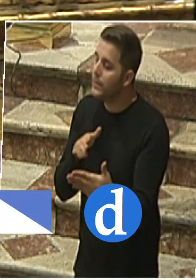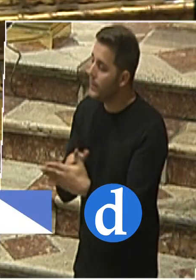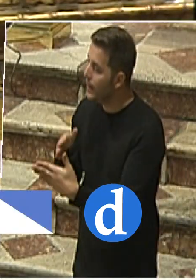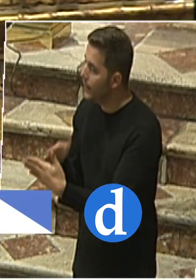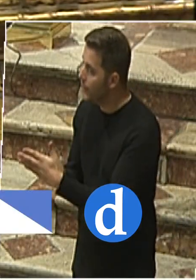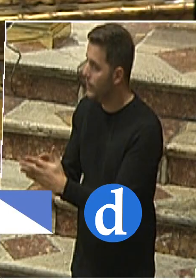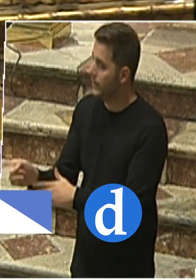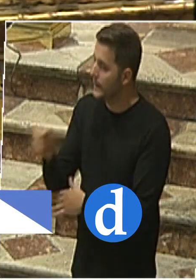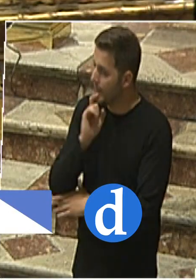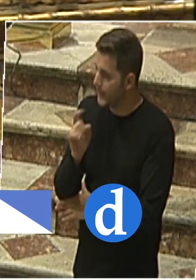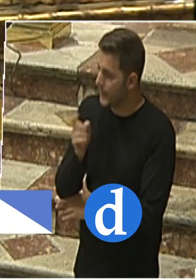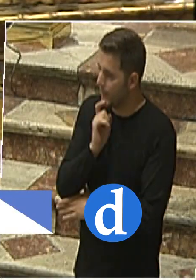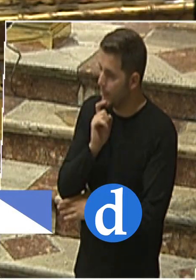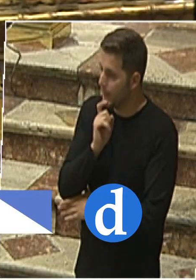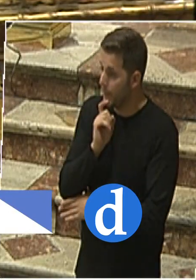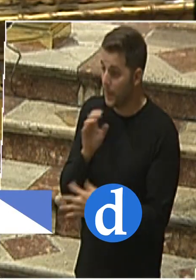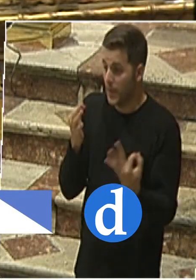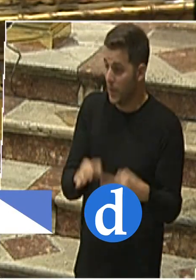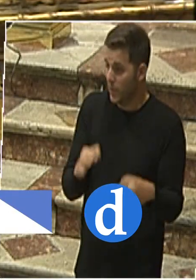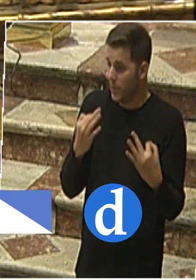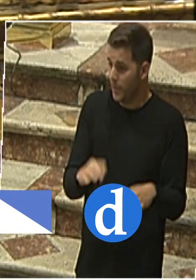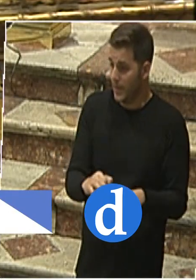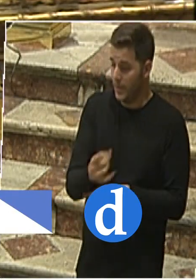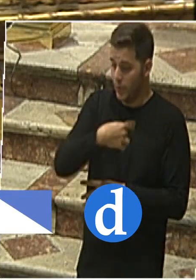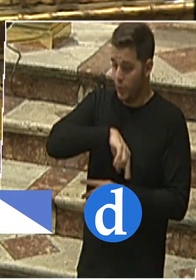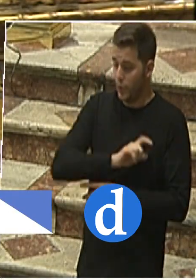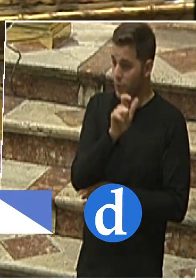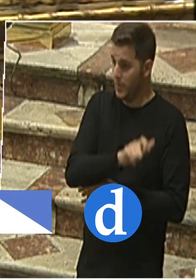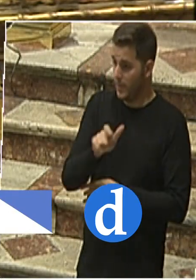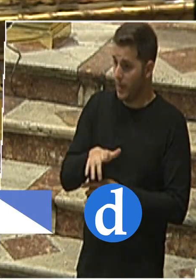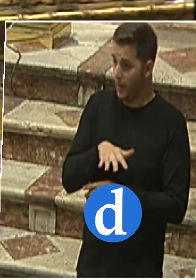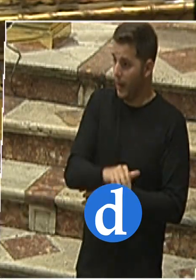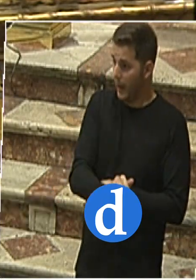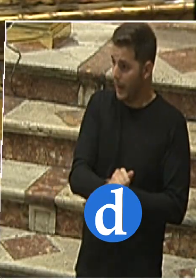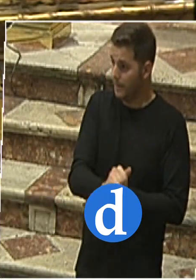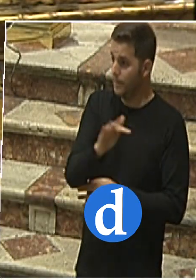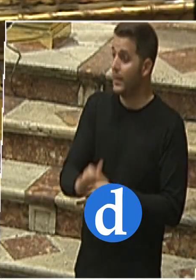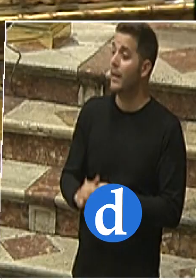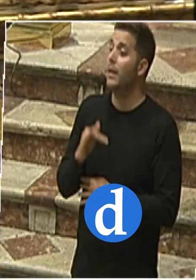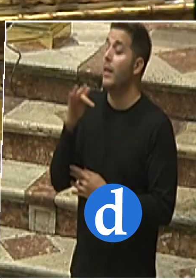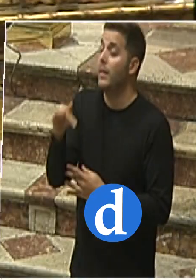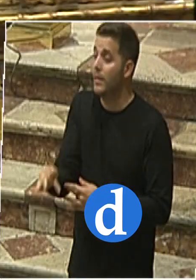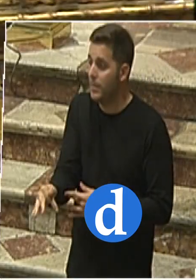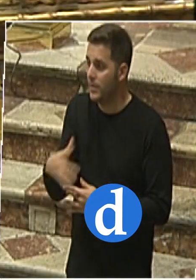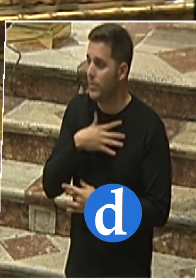normales que tenemos las personas pues a veces se agudizan